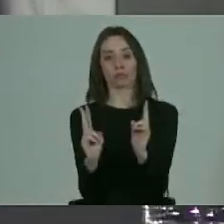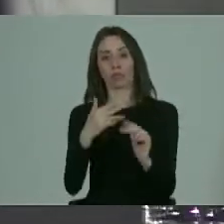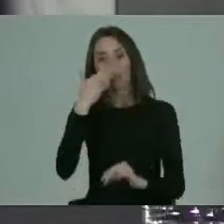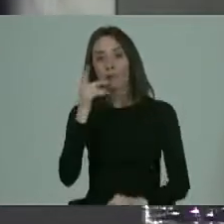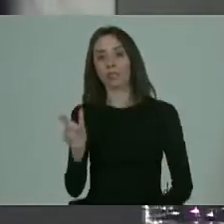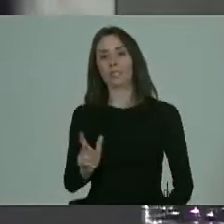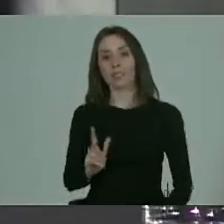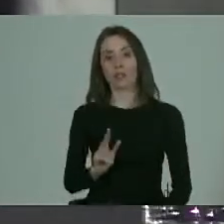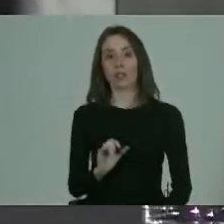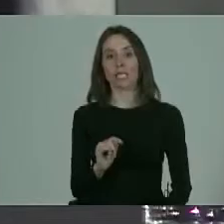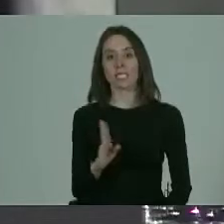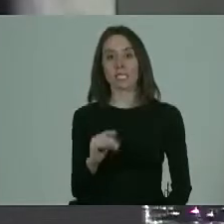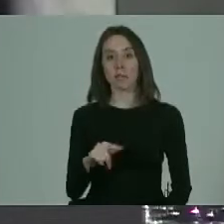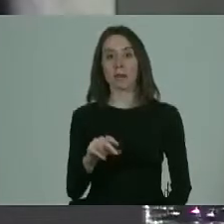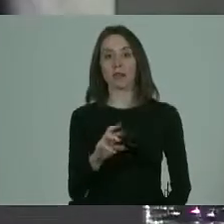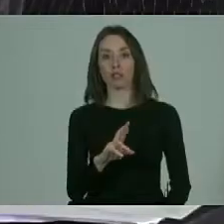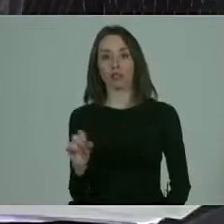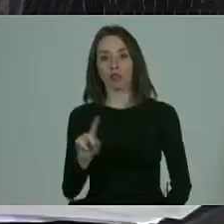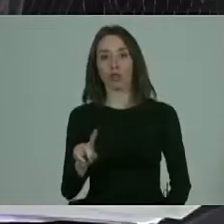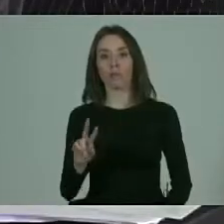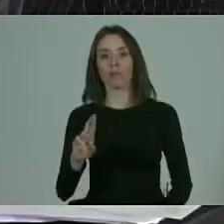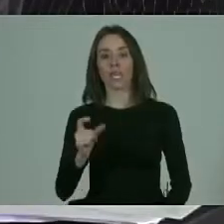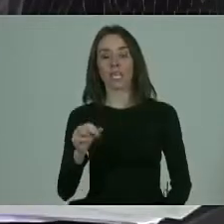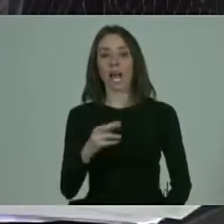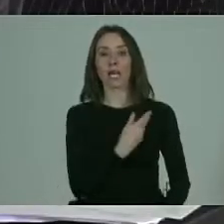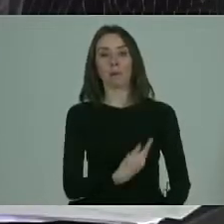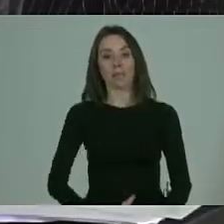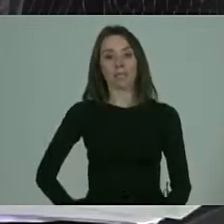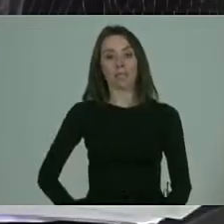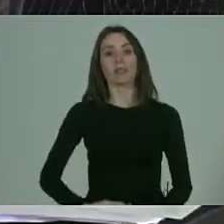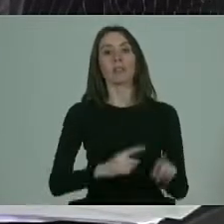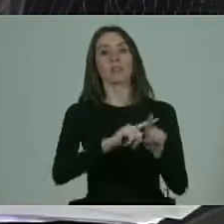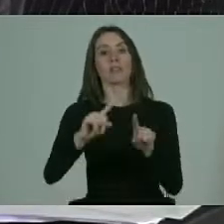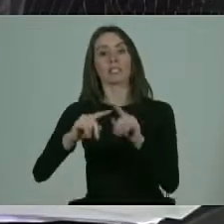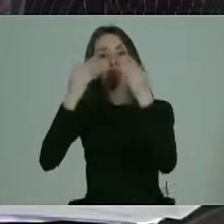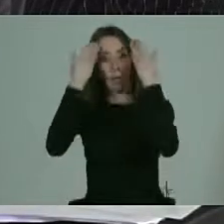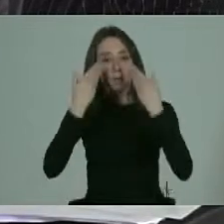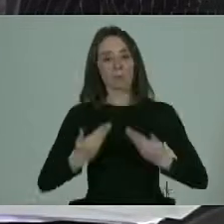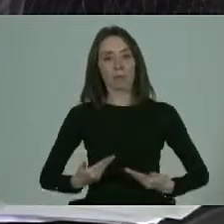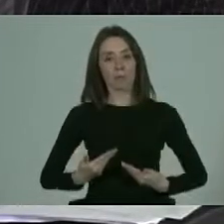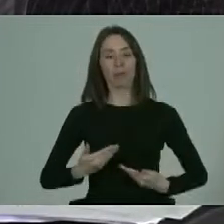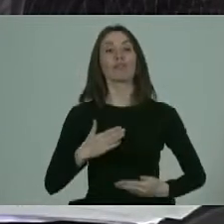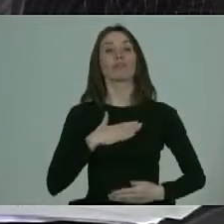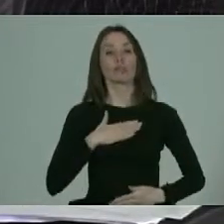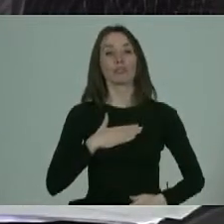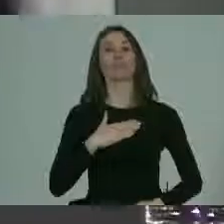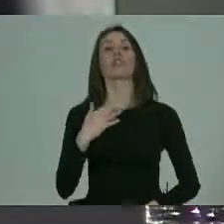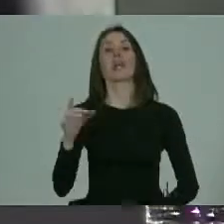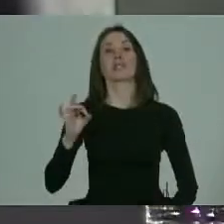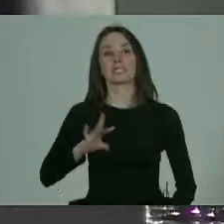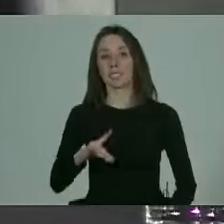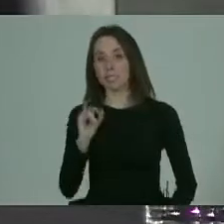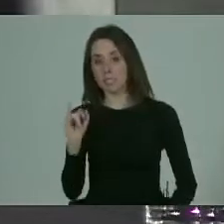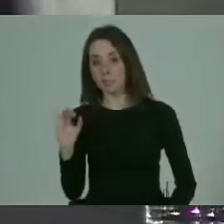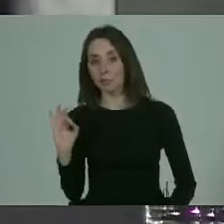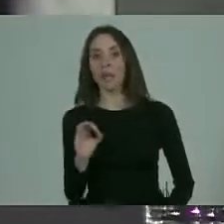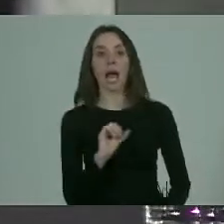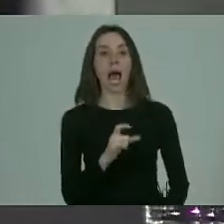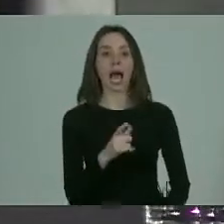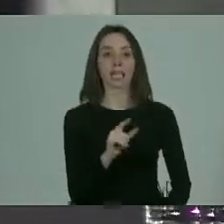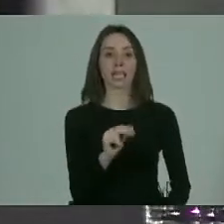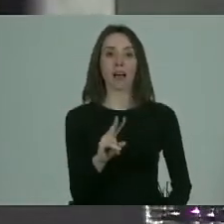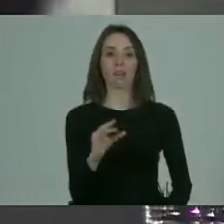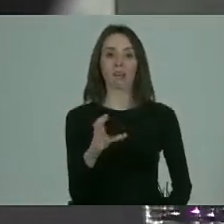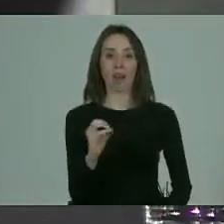Don Esteban Torres Vergara, Presidenta de Diversidad Funcional Chile, ¿cierto? Perfecto. Ángela